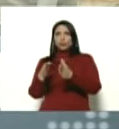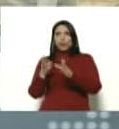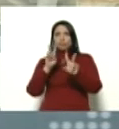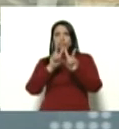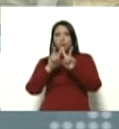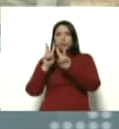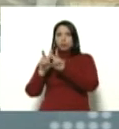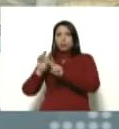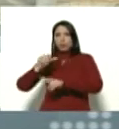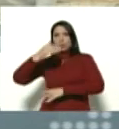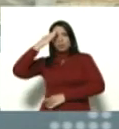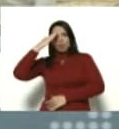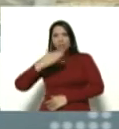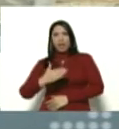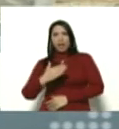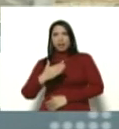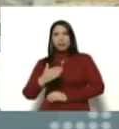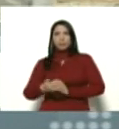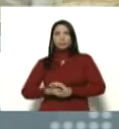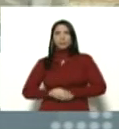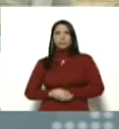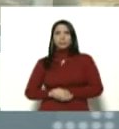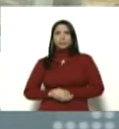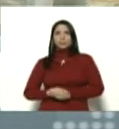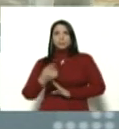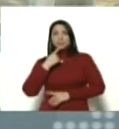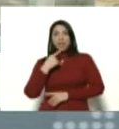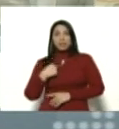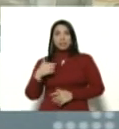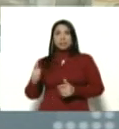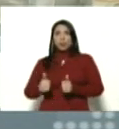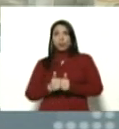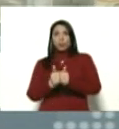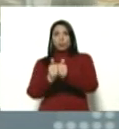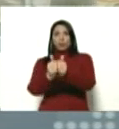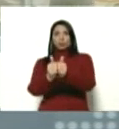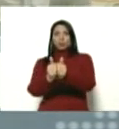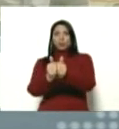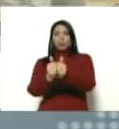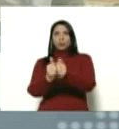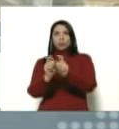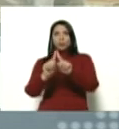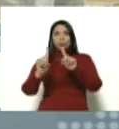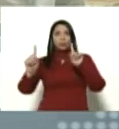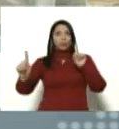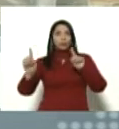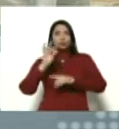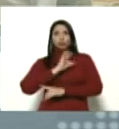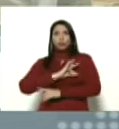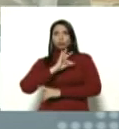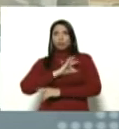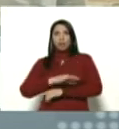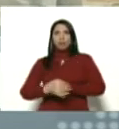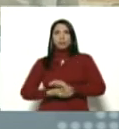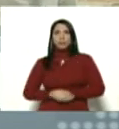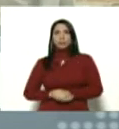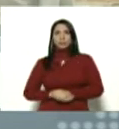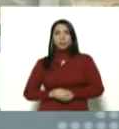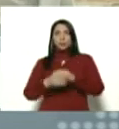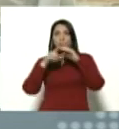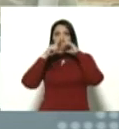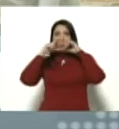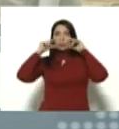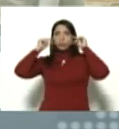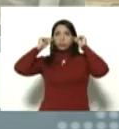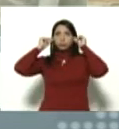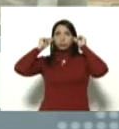Ildemaro Villarruel, me dice que está acompañado con el distanciamiento social y los tapabocas